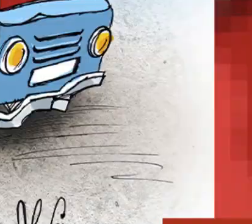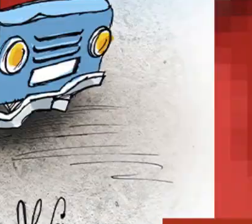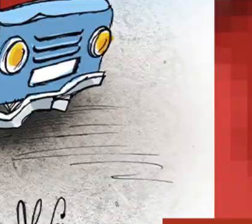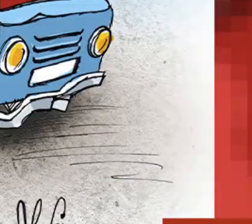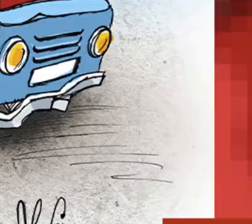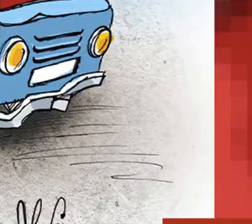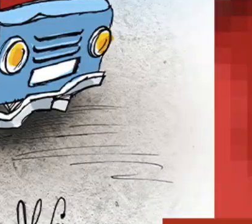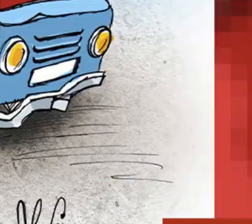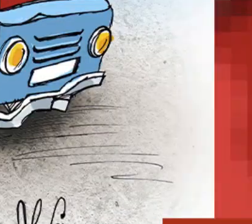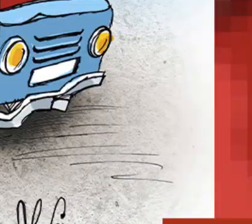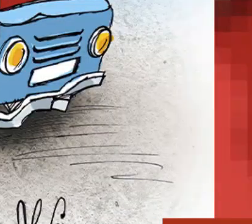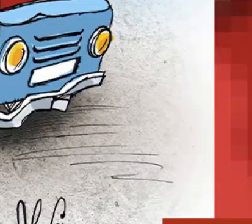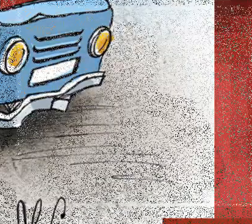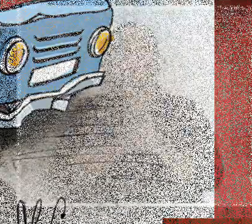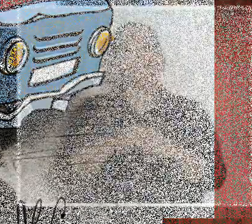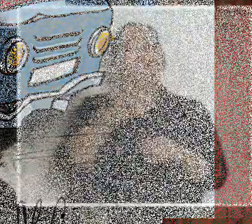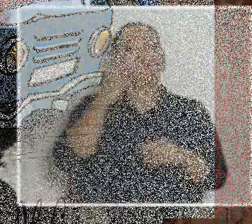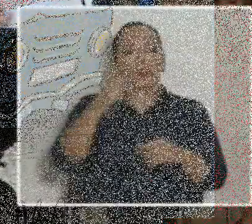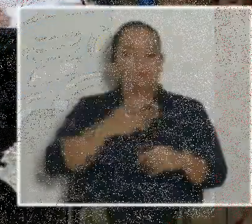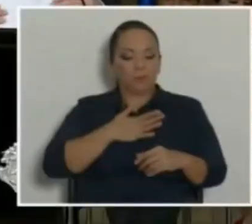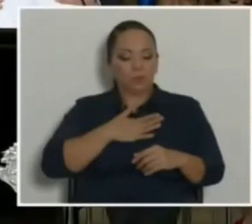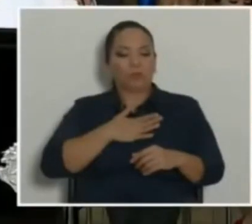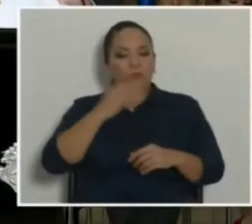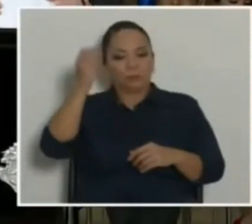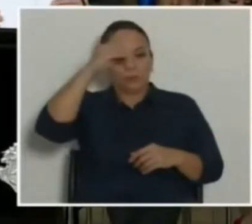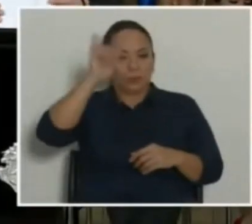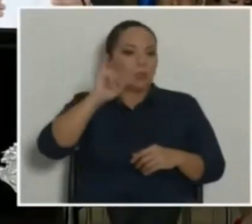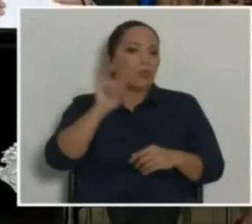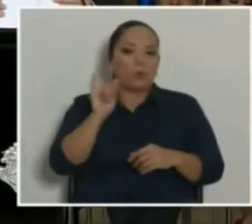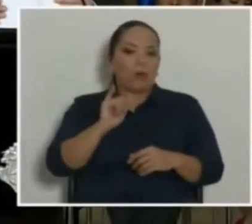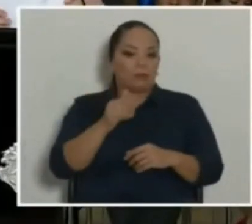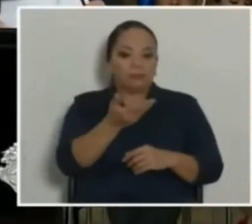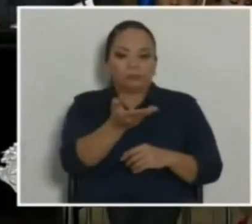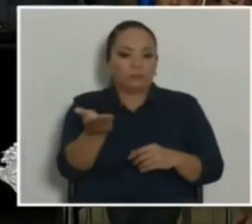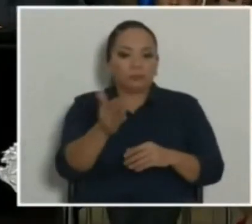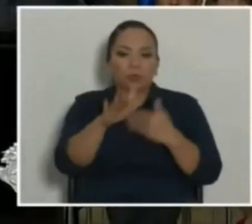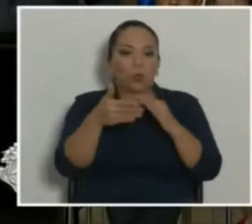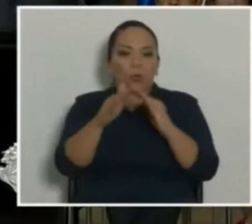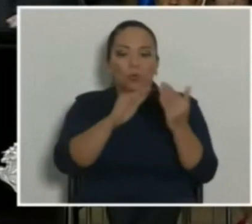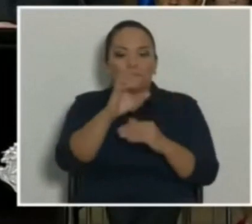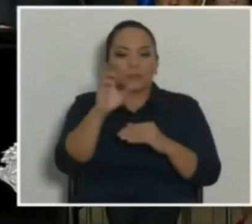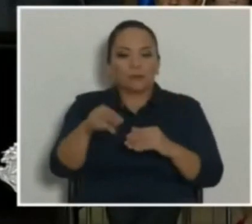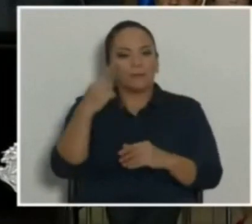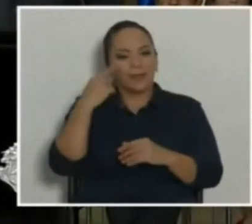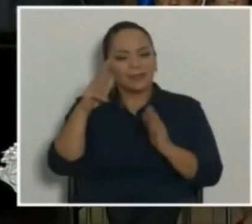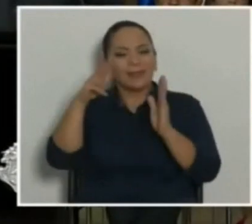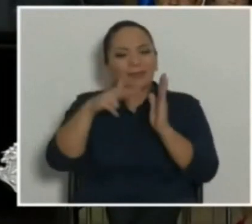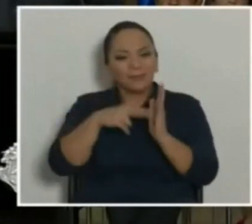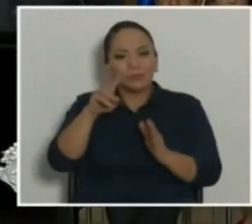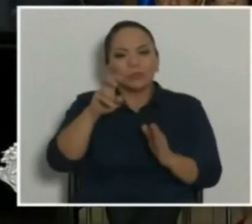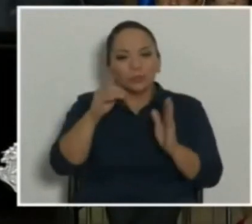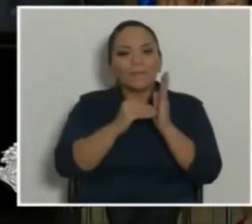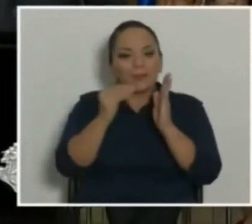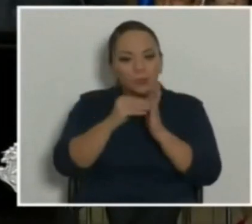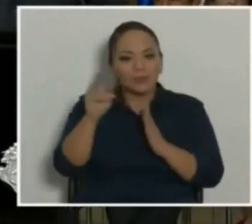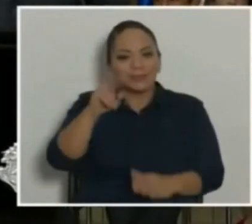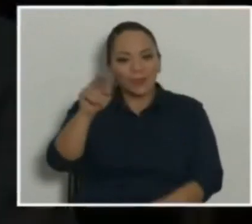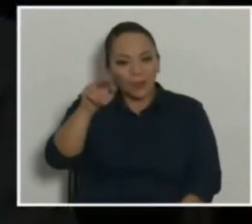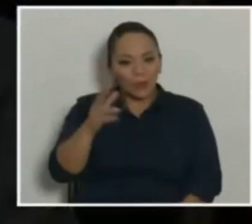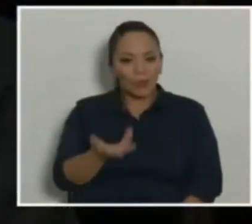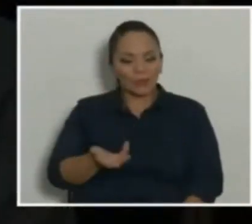Yo la reacción es la misma de todo el pueblo de Costa Rica, 3.200 millones de colones